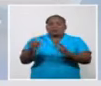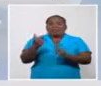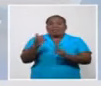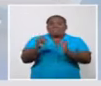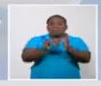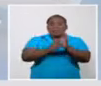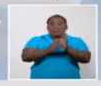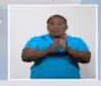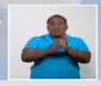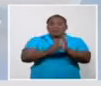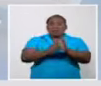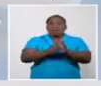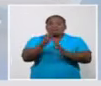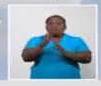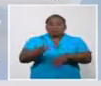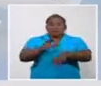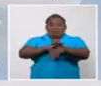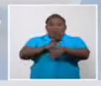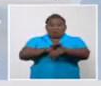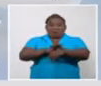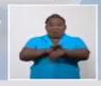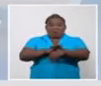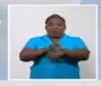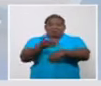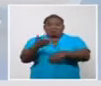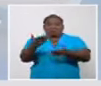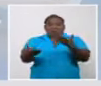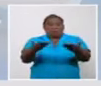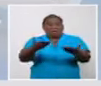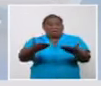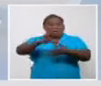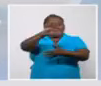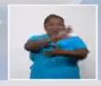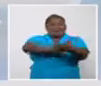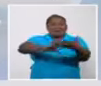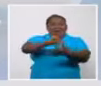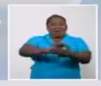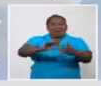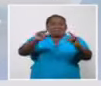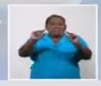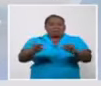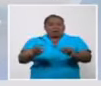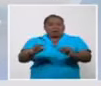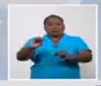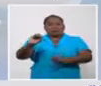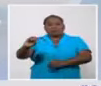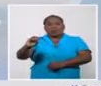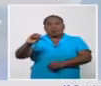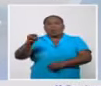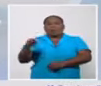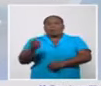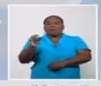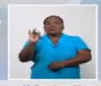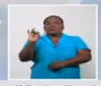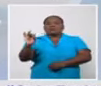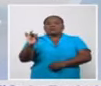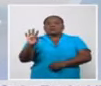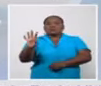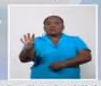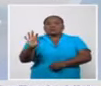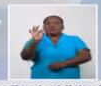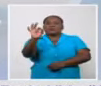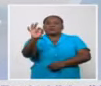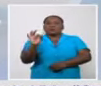comparamos con el mundo con la región de las Américas baja de 0.74% contra